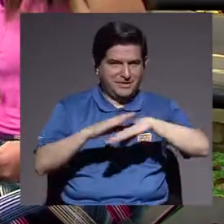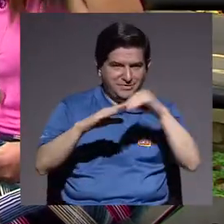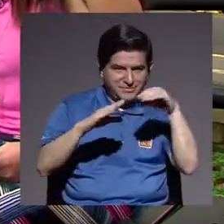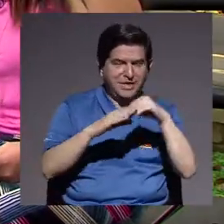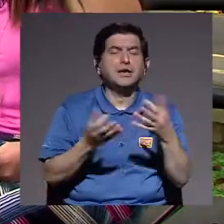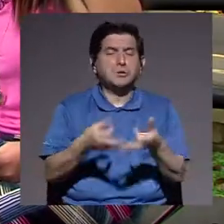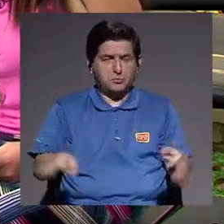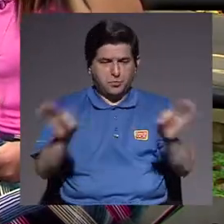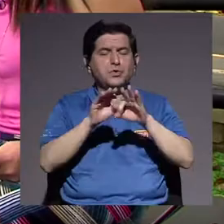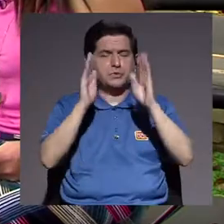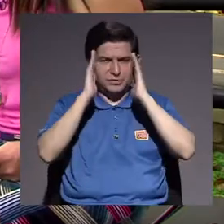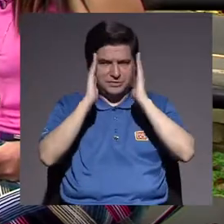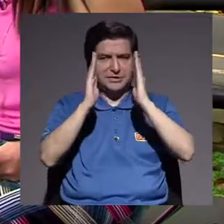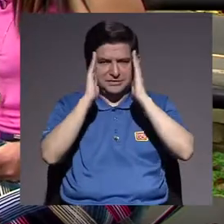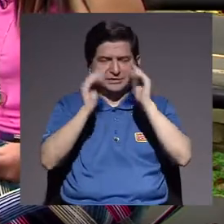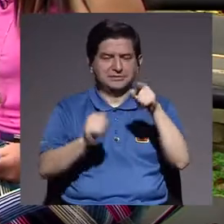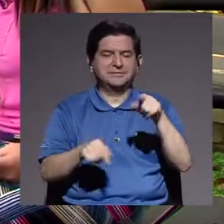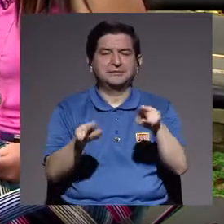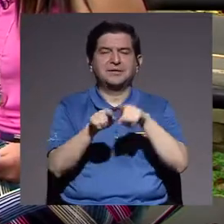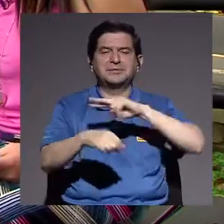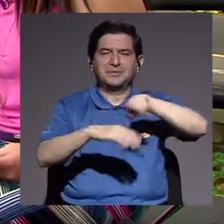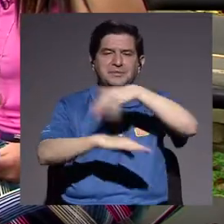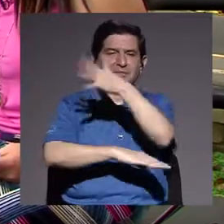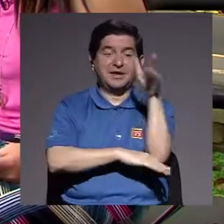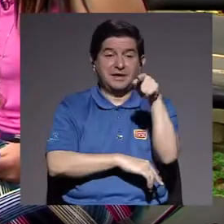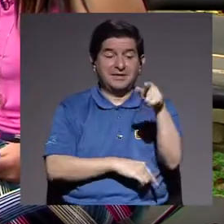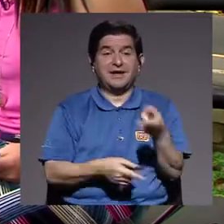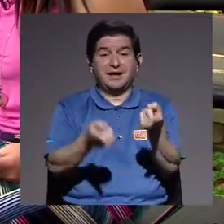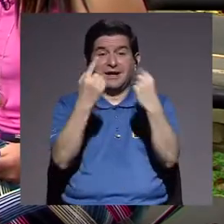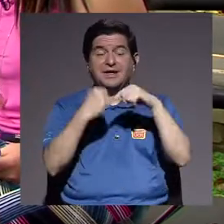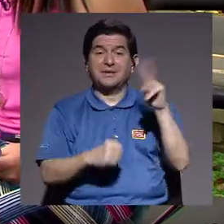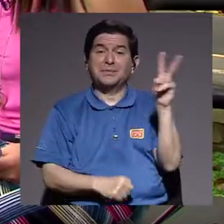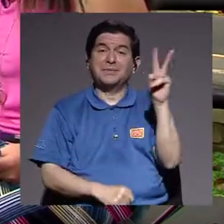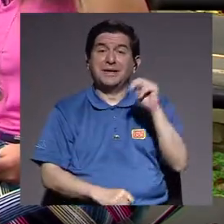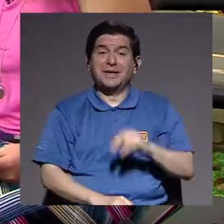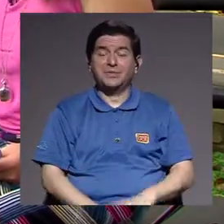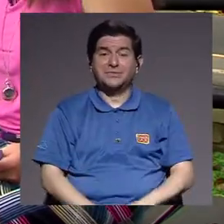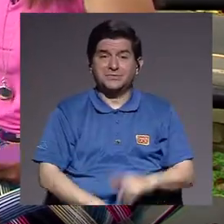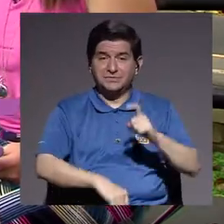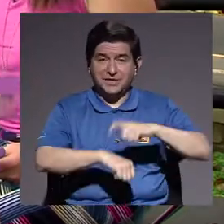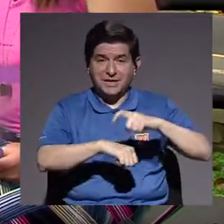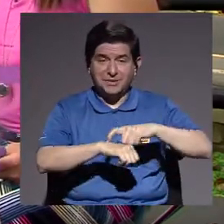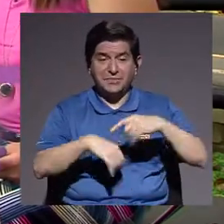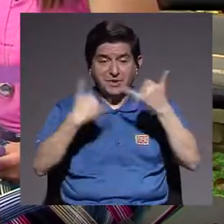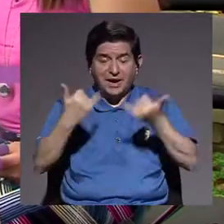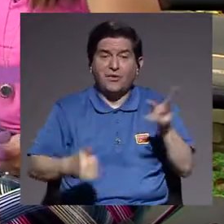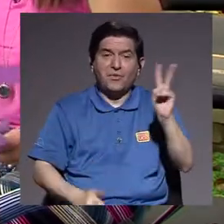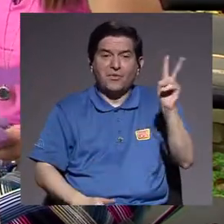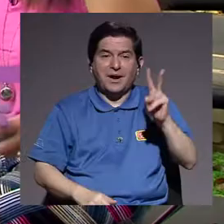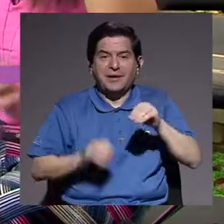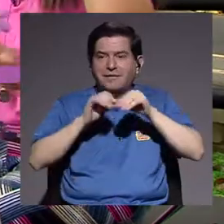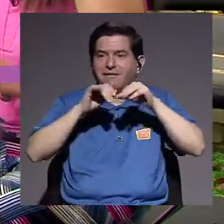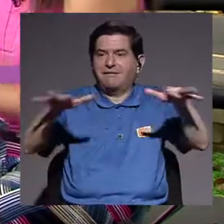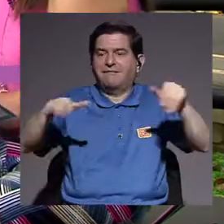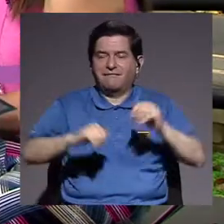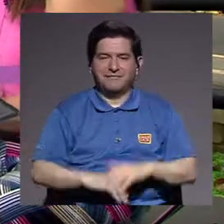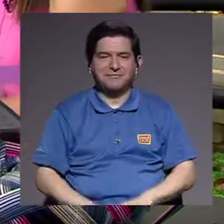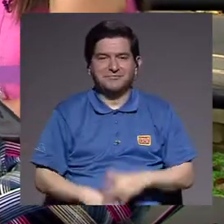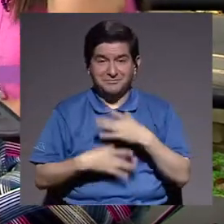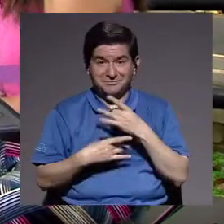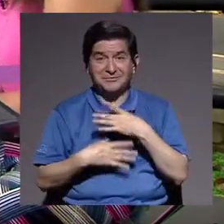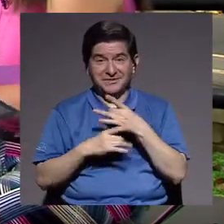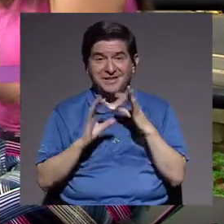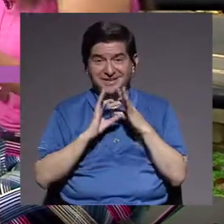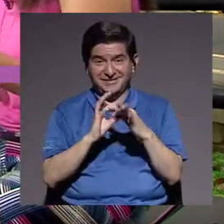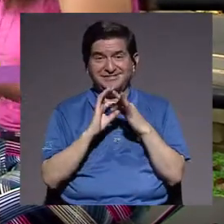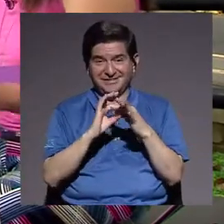lado. Me parece importante tenerla en cuenta, sí, por supuesto. Porque de ahí viene el virus. Sí. En una época que es viral, además. O sea, no es. Es muy